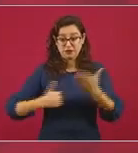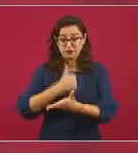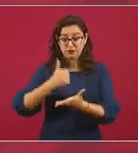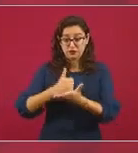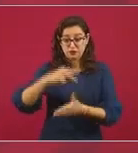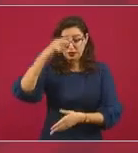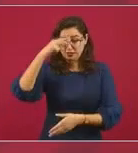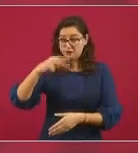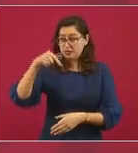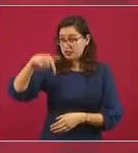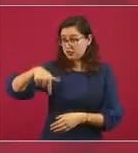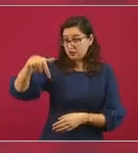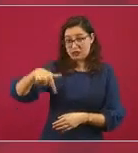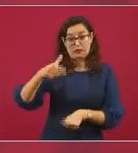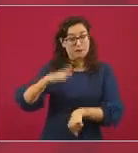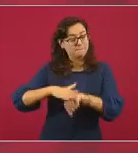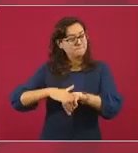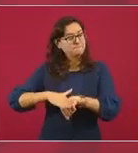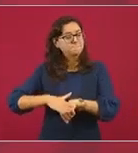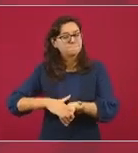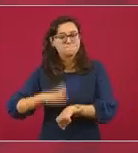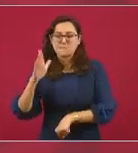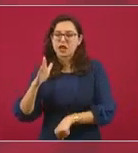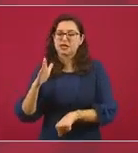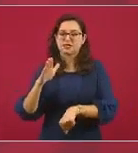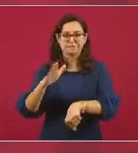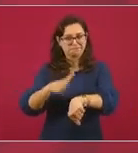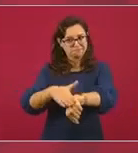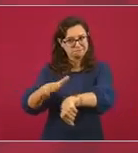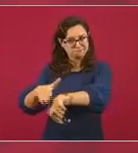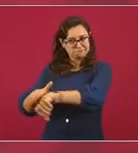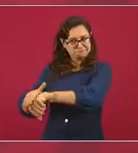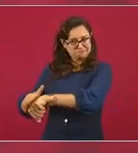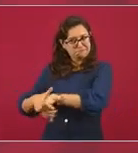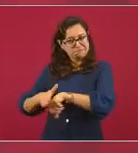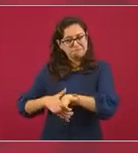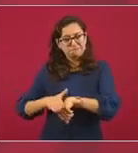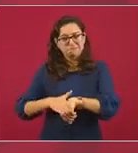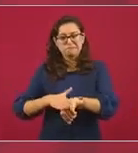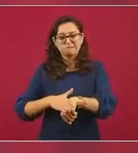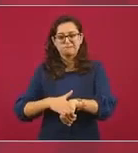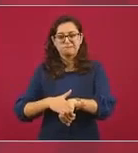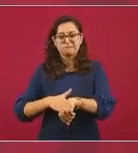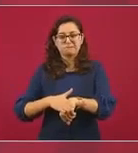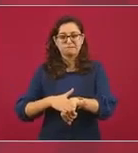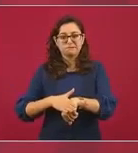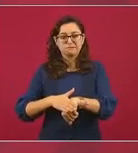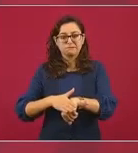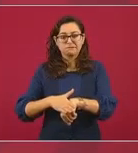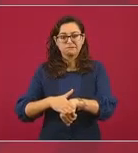de México para cuidarnos en estos días.